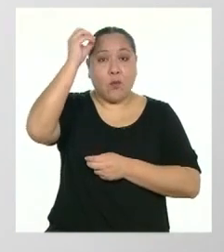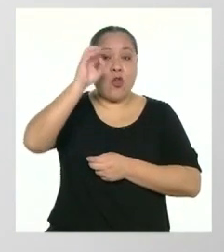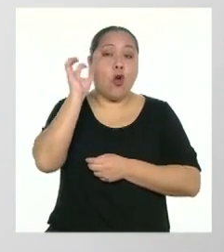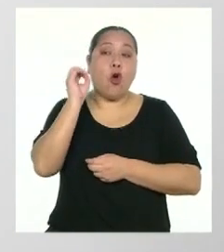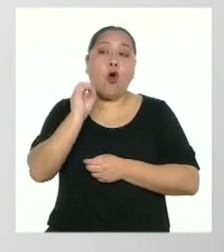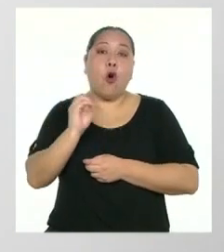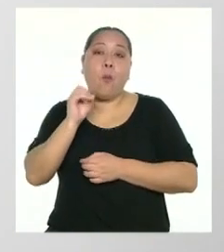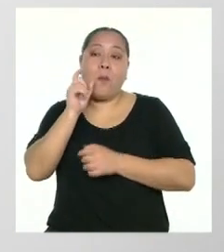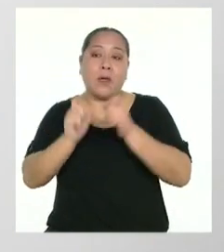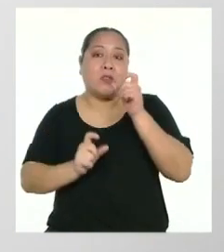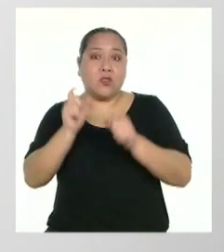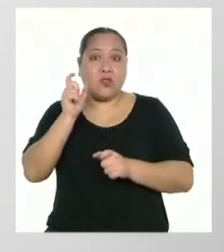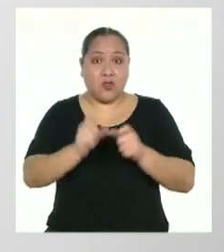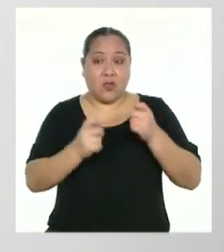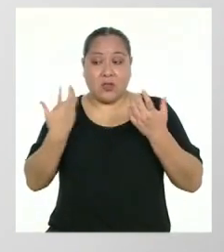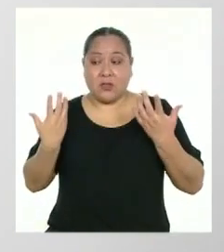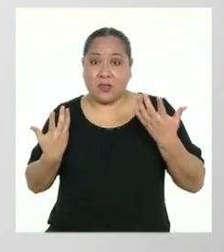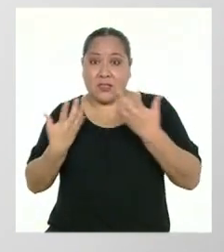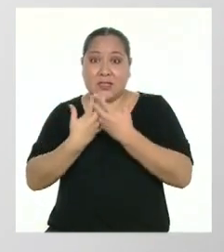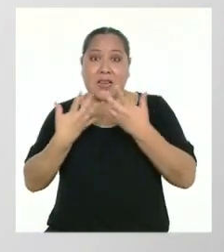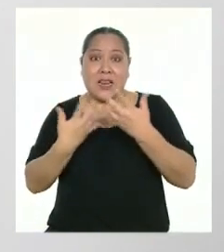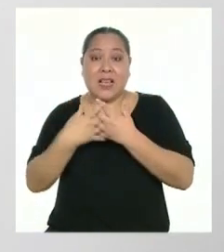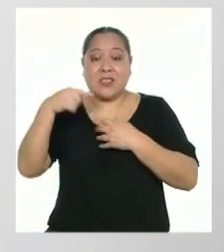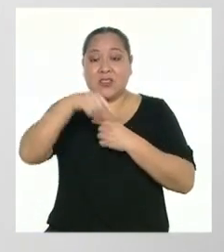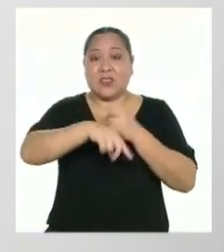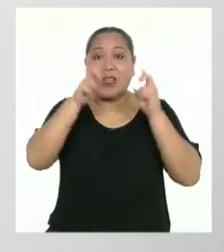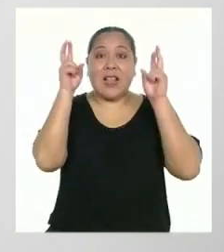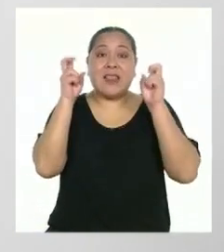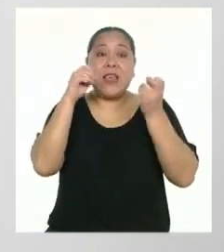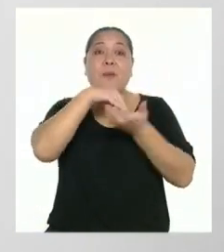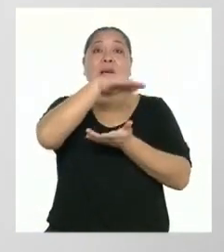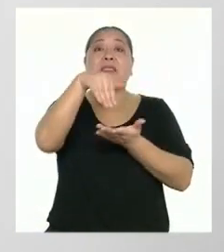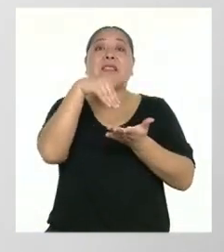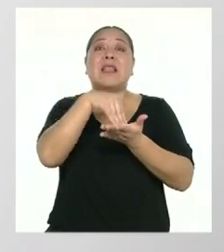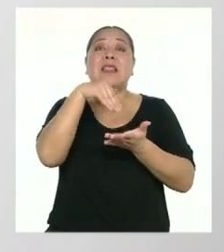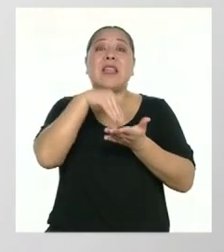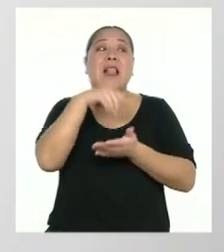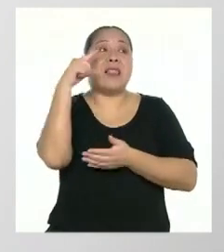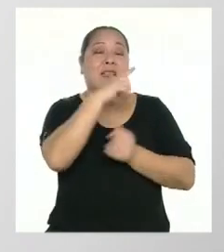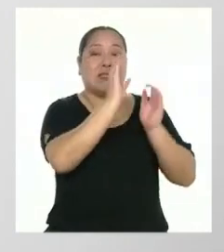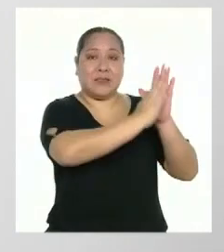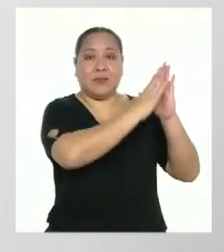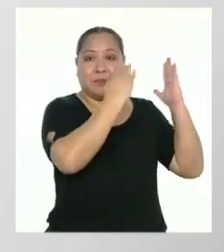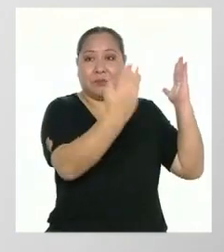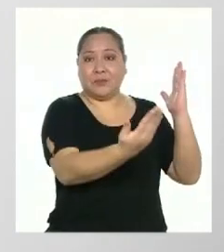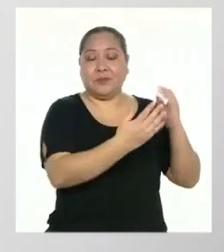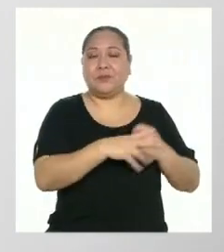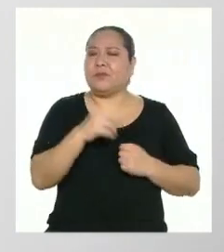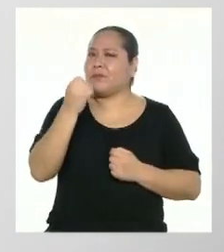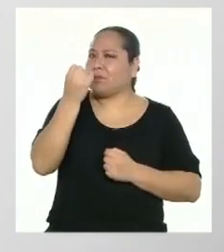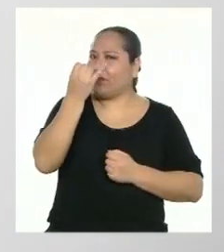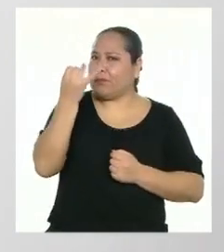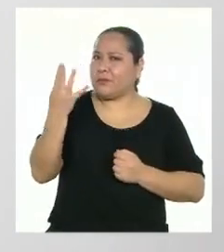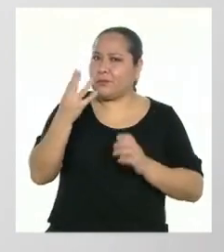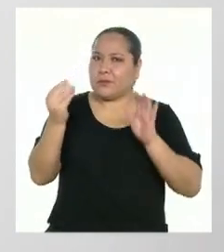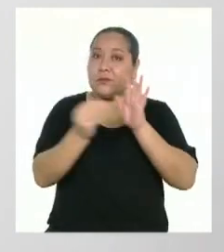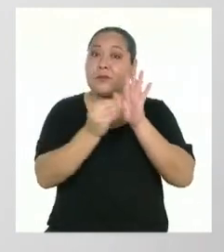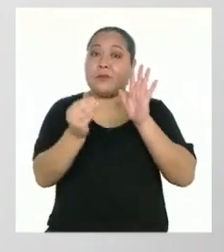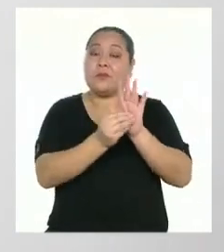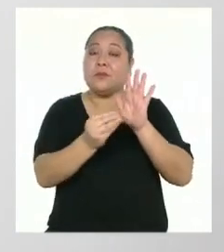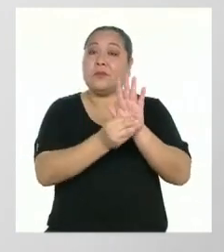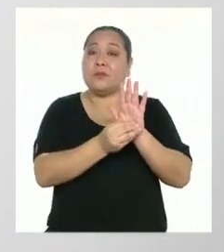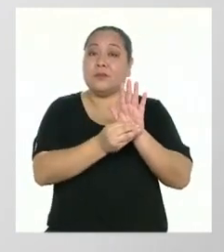públicos que estén relacionadas con el tema central del periódico. Algunos incluyen un